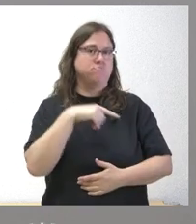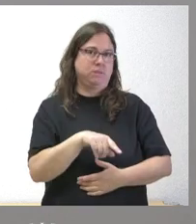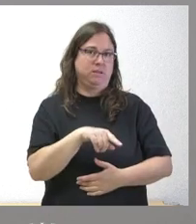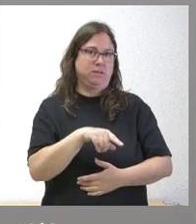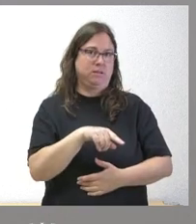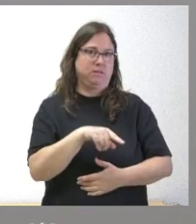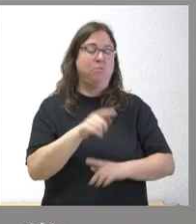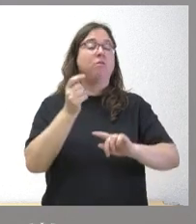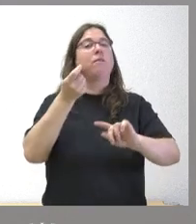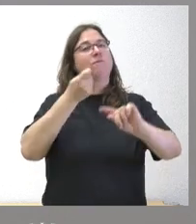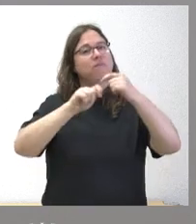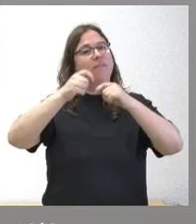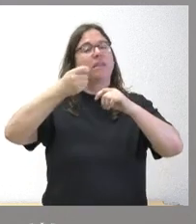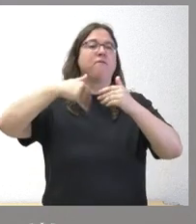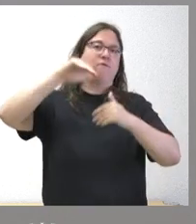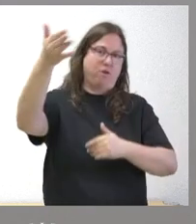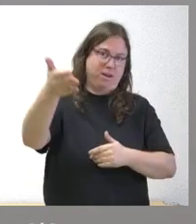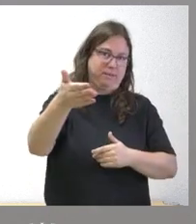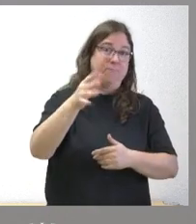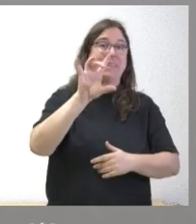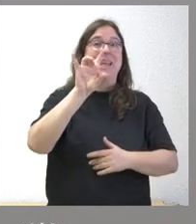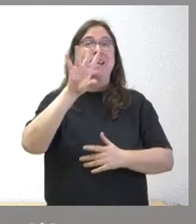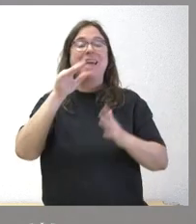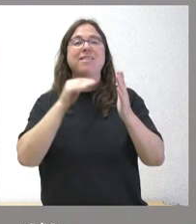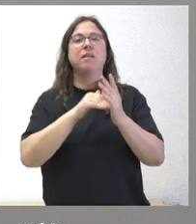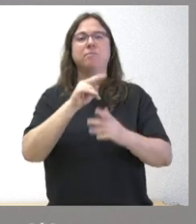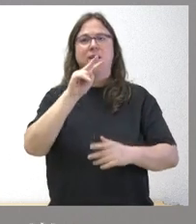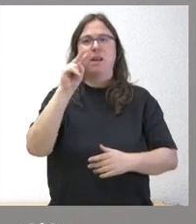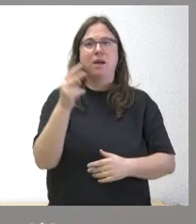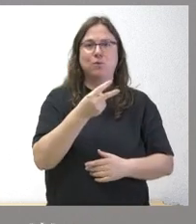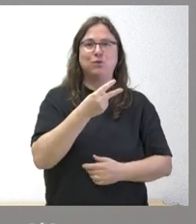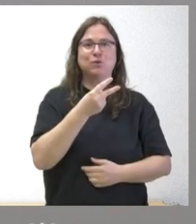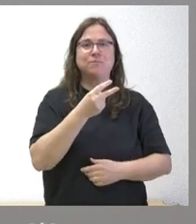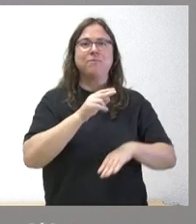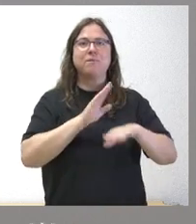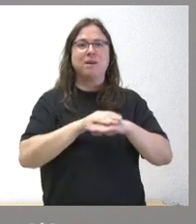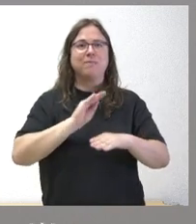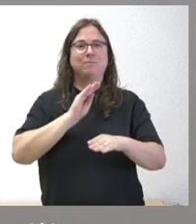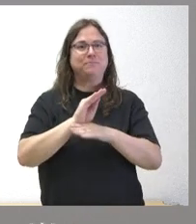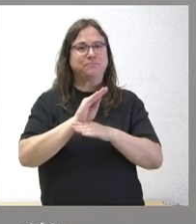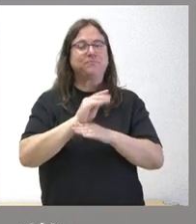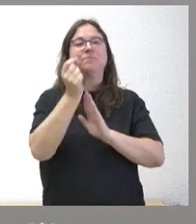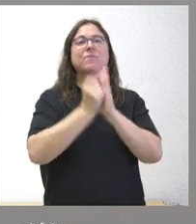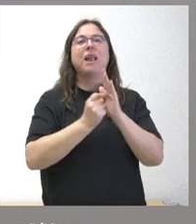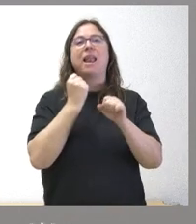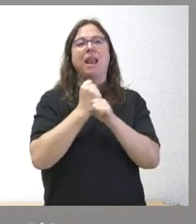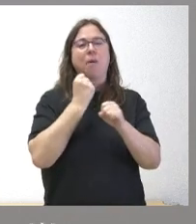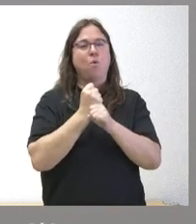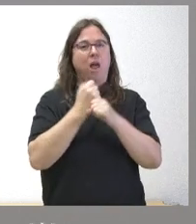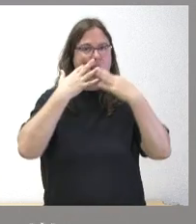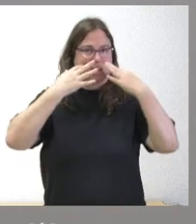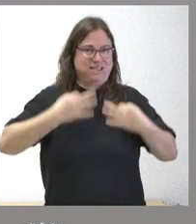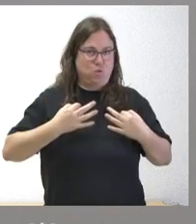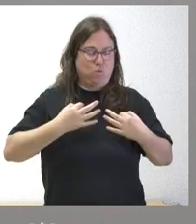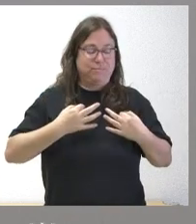exterior y en exportaciones. 15.000 euros se destinan a financiar medidas de salud laboral en relación